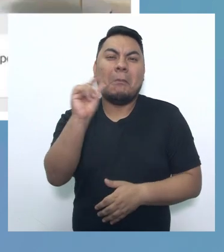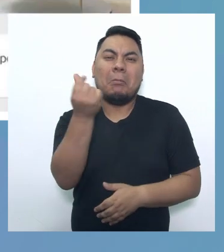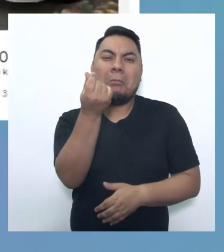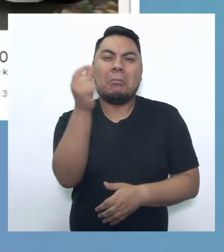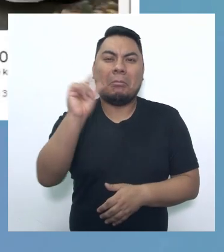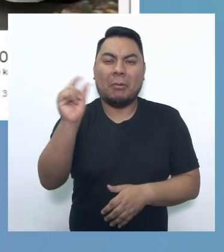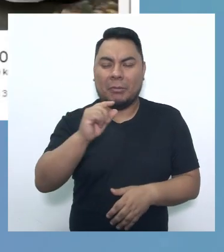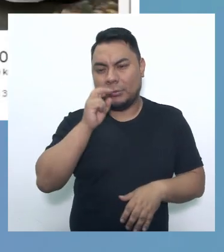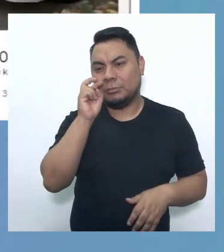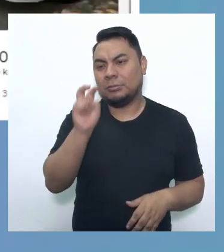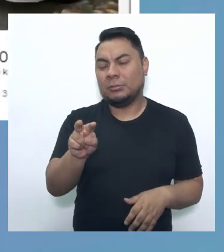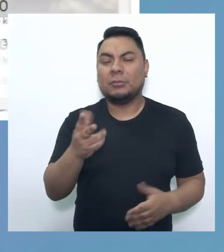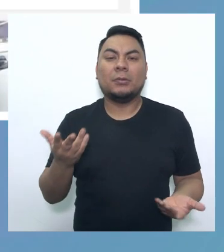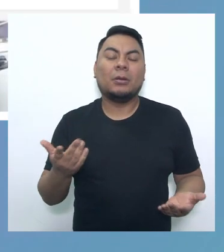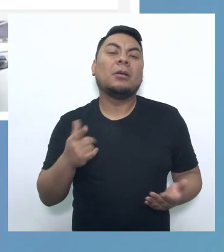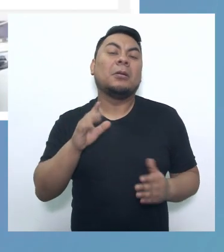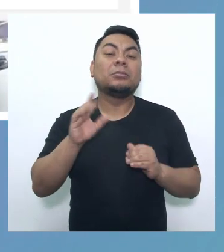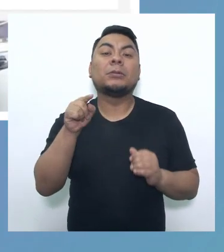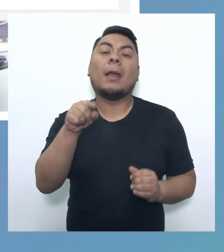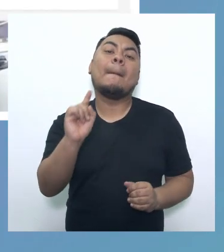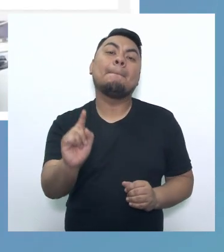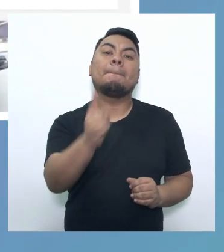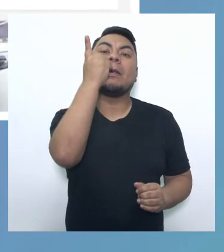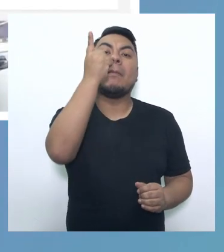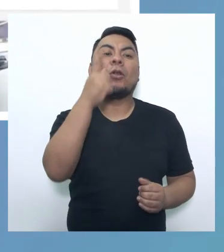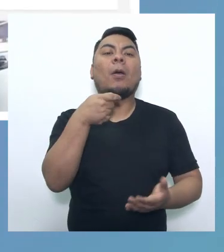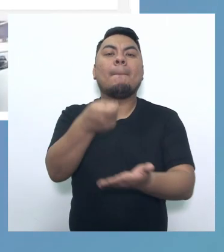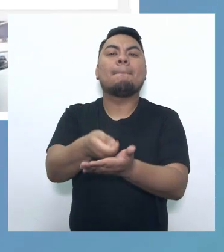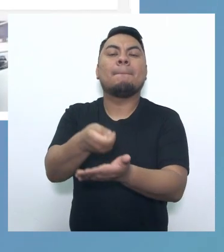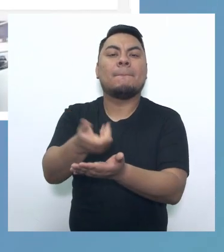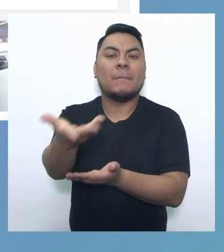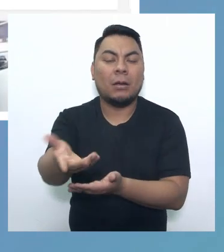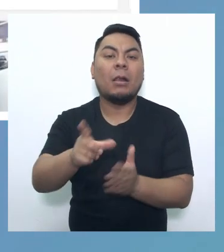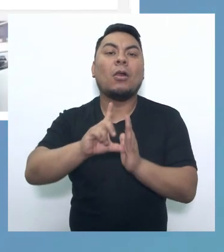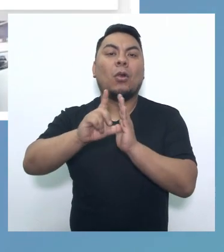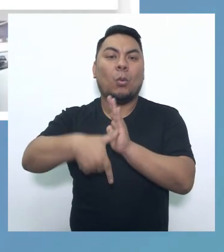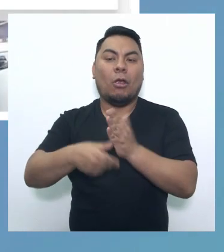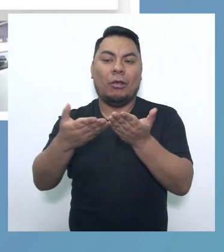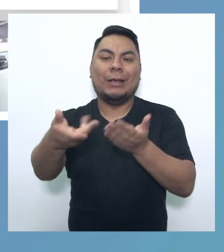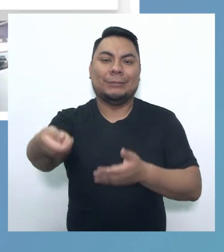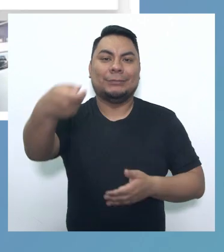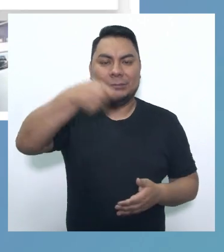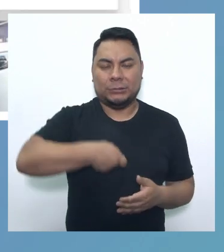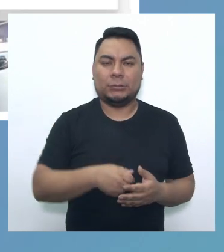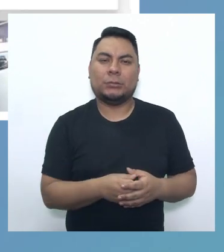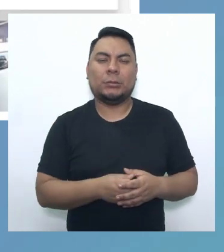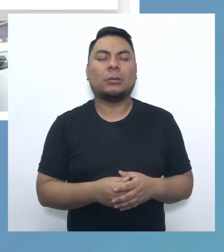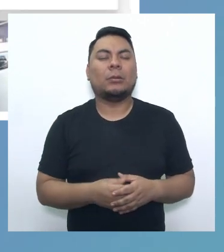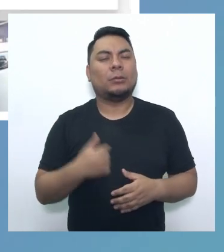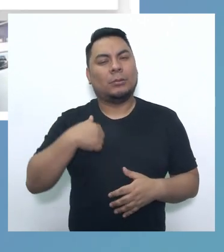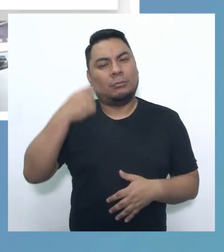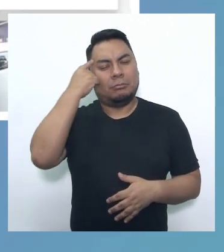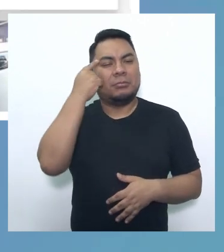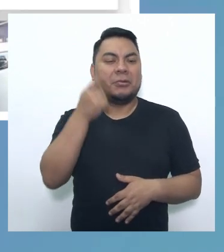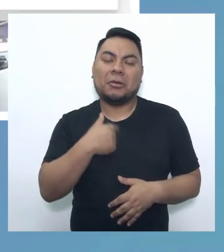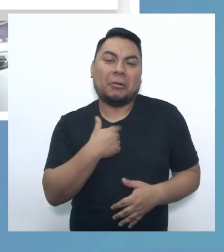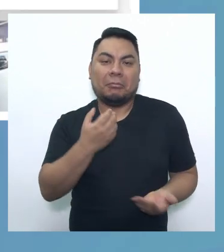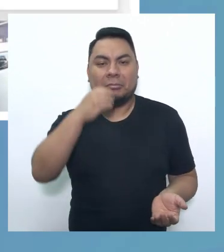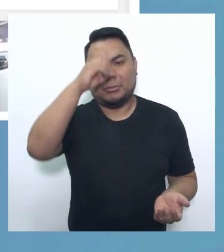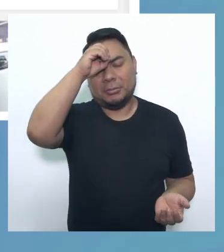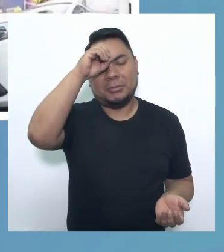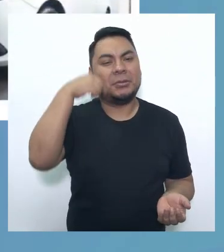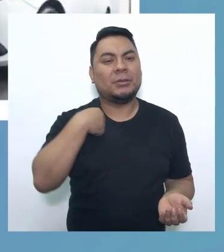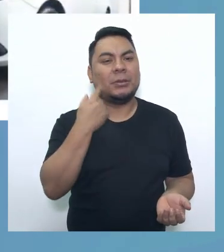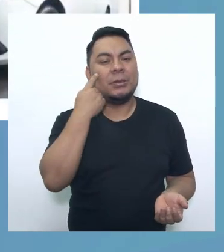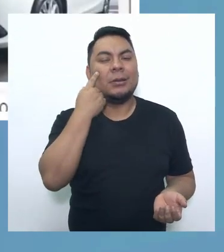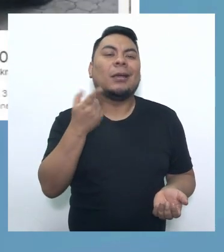emplean el método de que primero depositas el dinero y luego te hago la entrega. Entonces es aquí cuando el ciudadano tiene